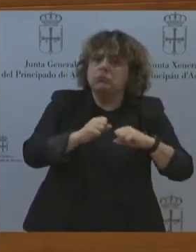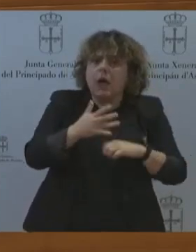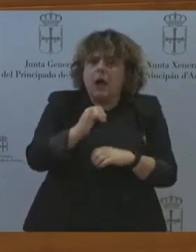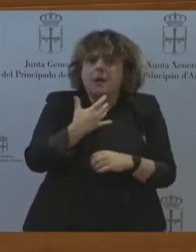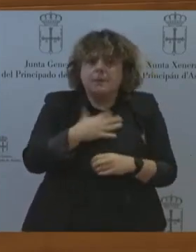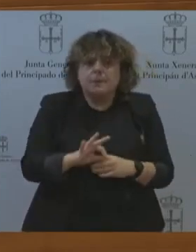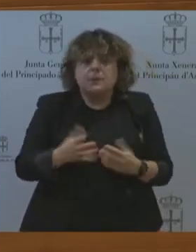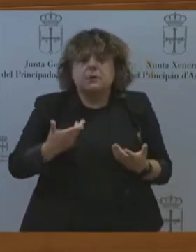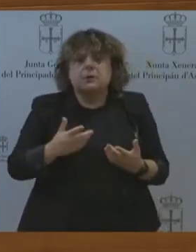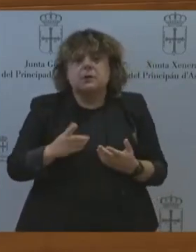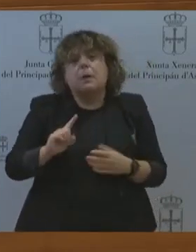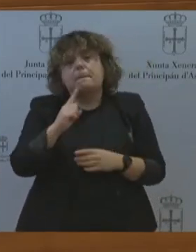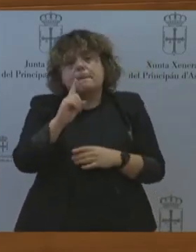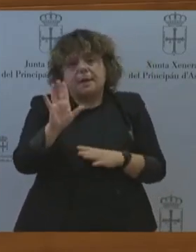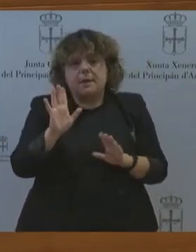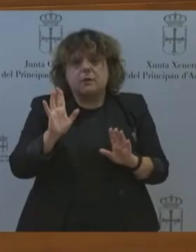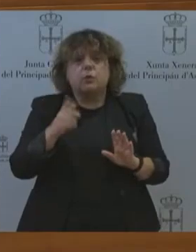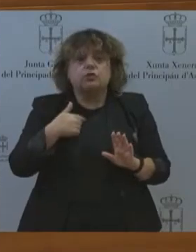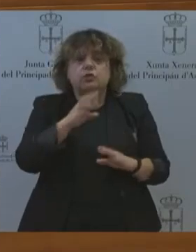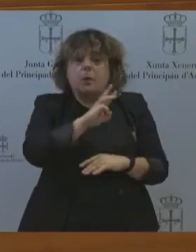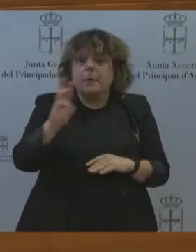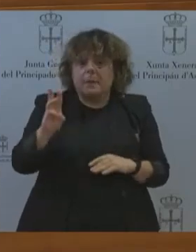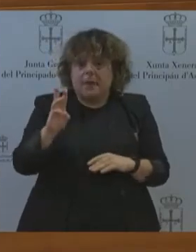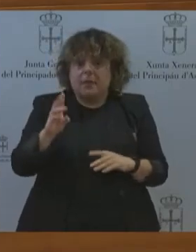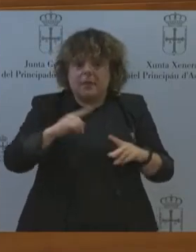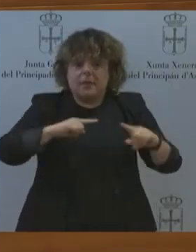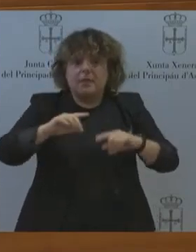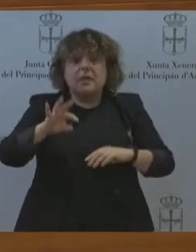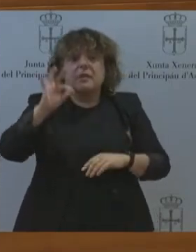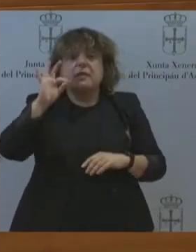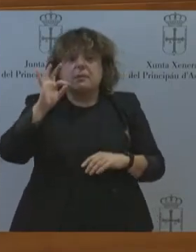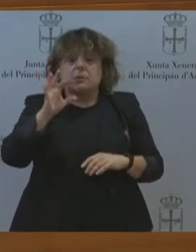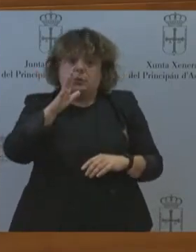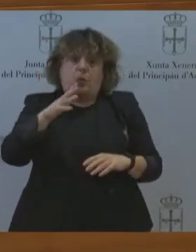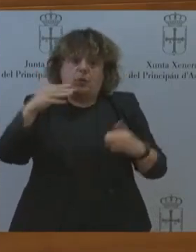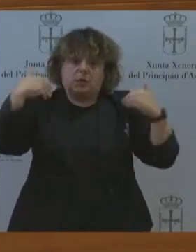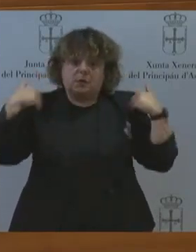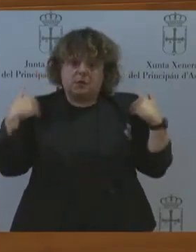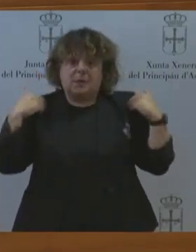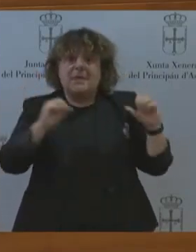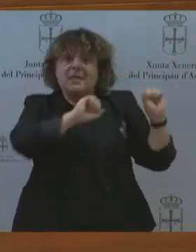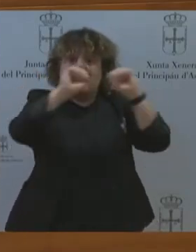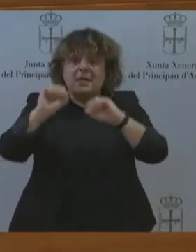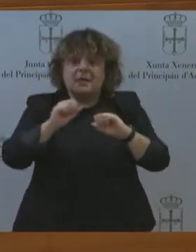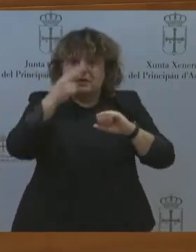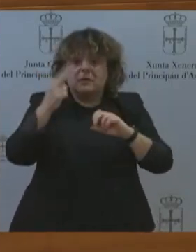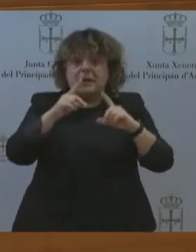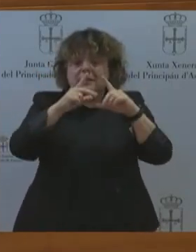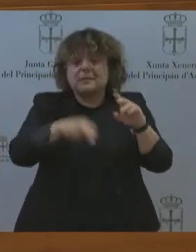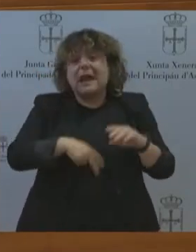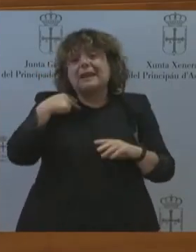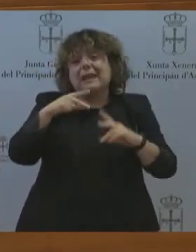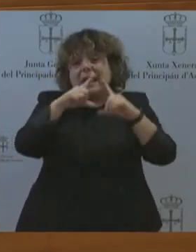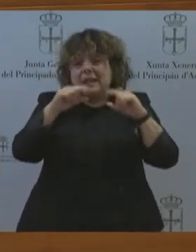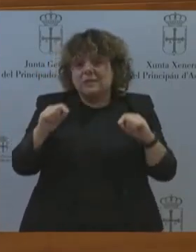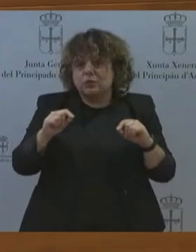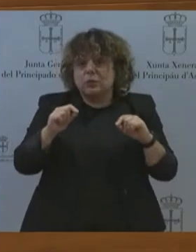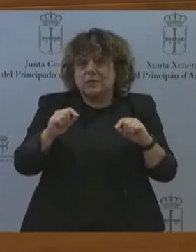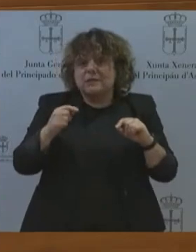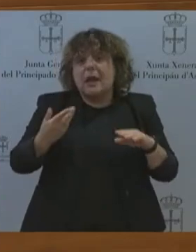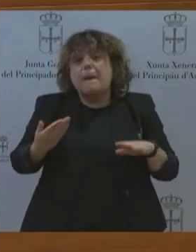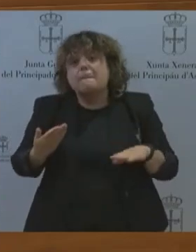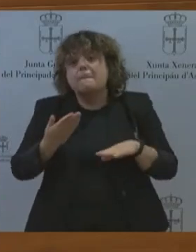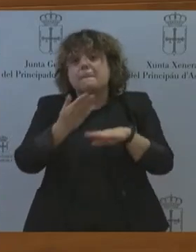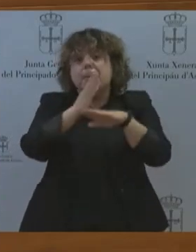por responsabilidad y en defensa del interés general de Asturias no presentar en este pleno candidatura a la presidencia del Principado.